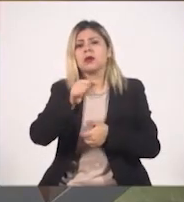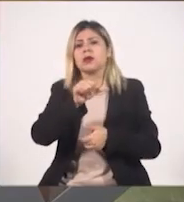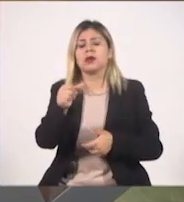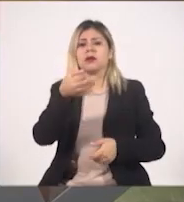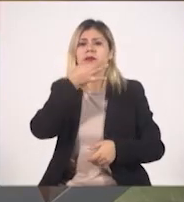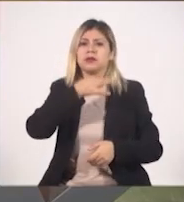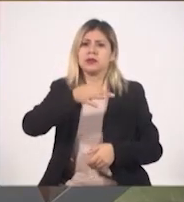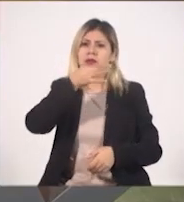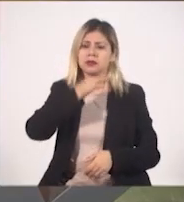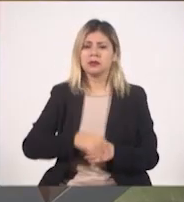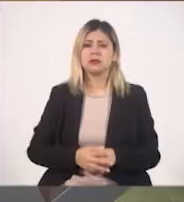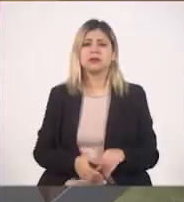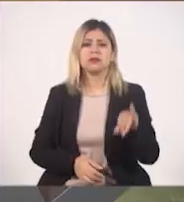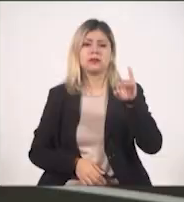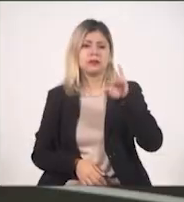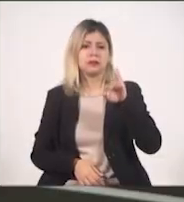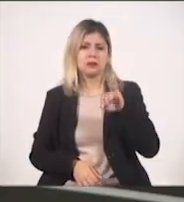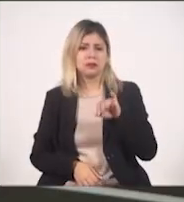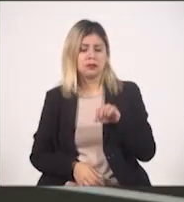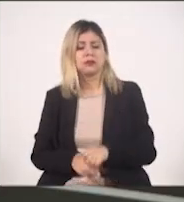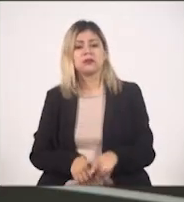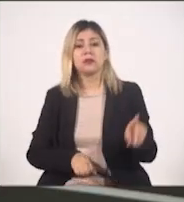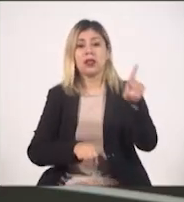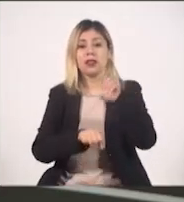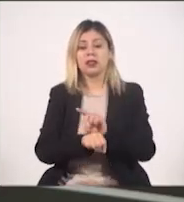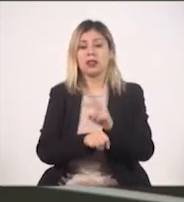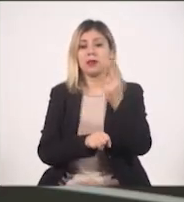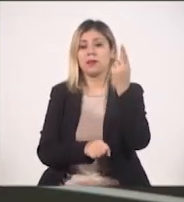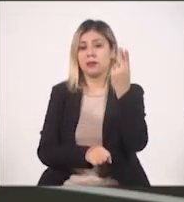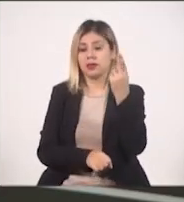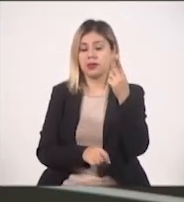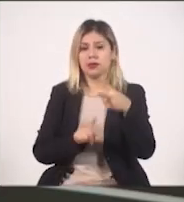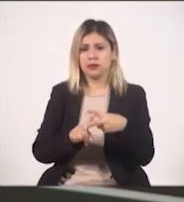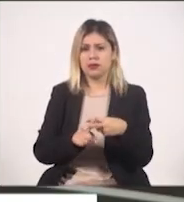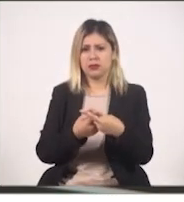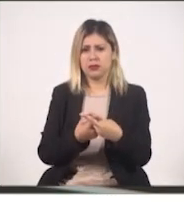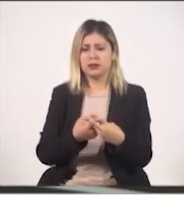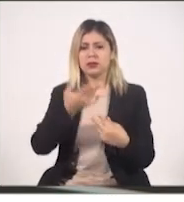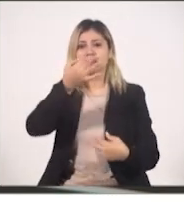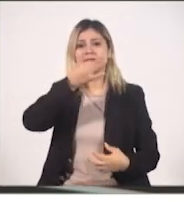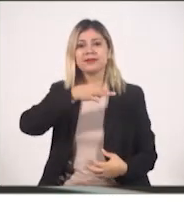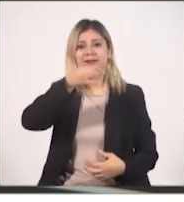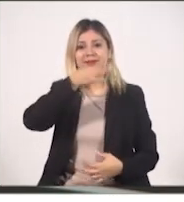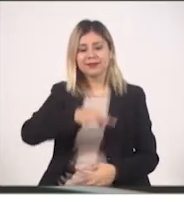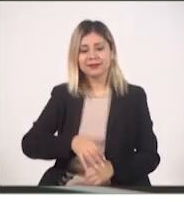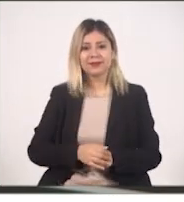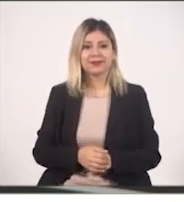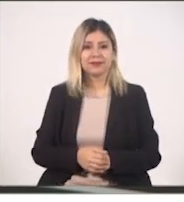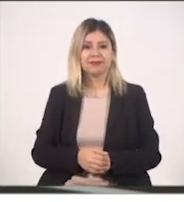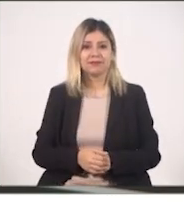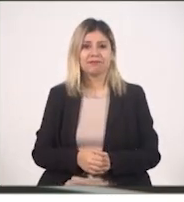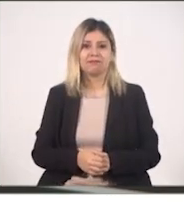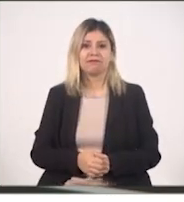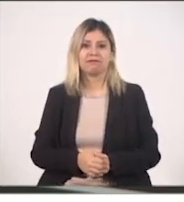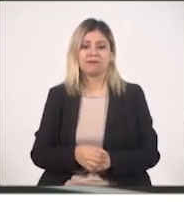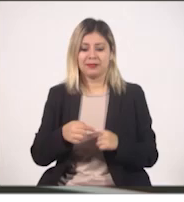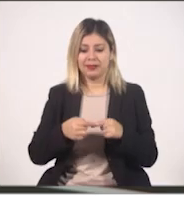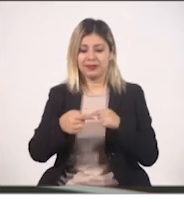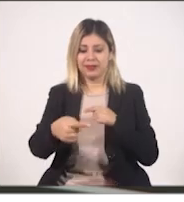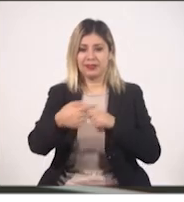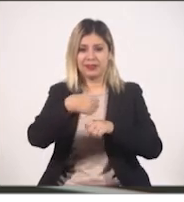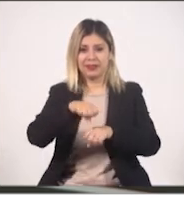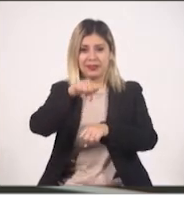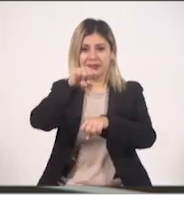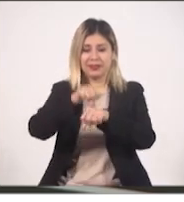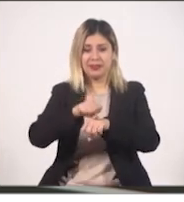en Chiquilistlán. Sí, pues ya iniciamos el día veinticinco con el desfile inaugural de las fiestas patrias y pues tenemos una semana cultural, una